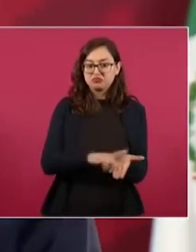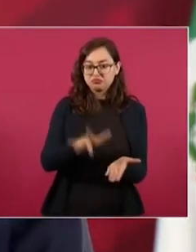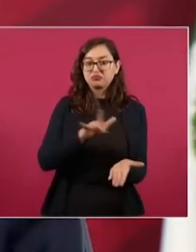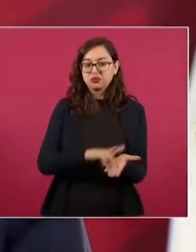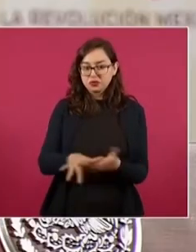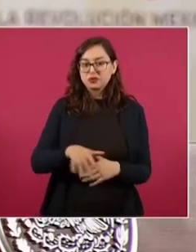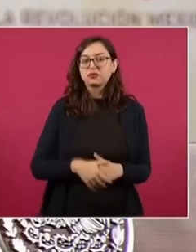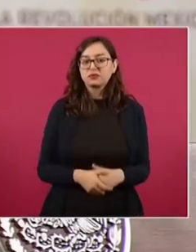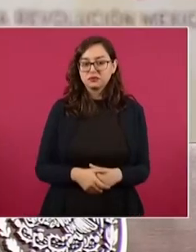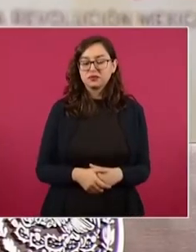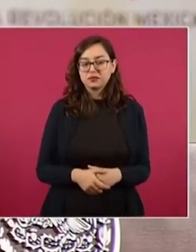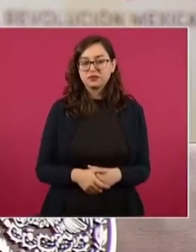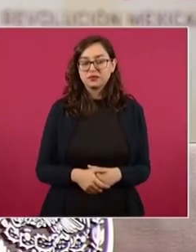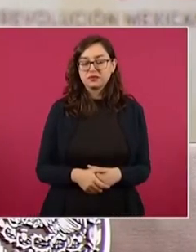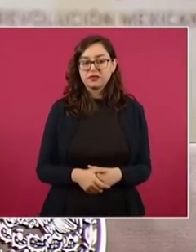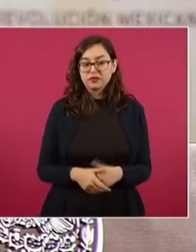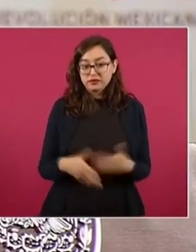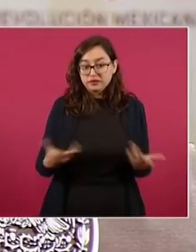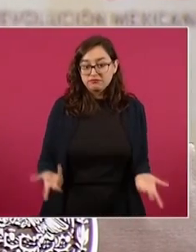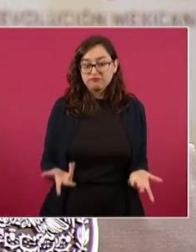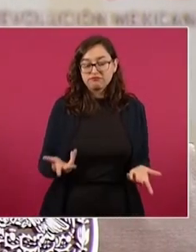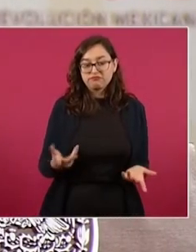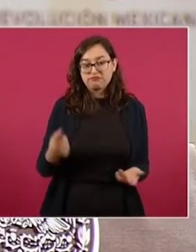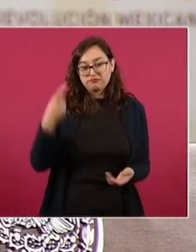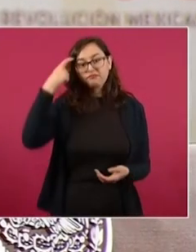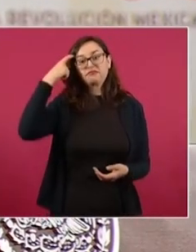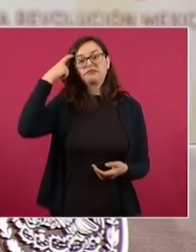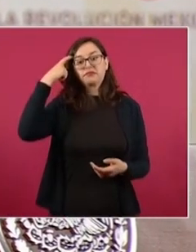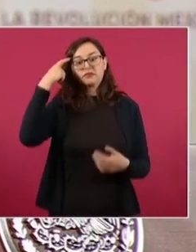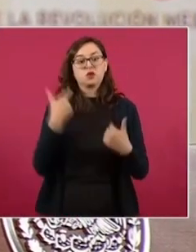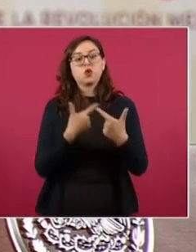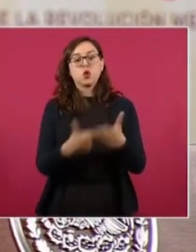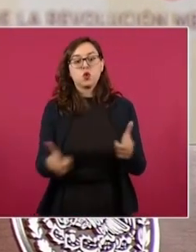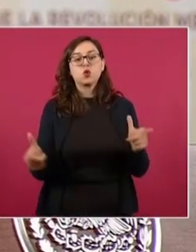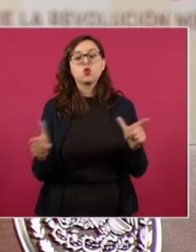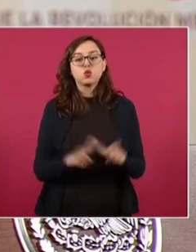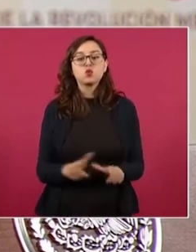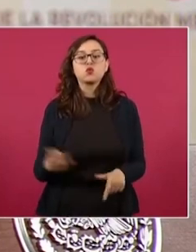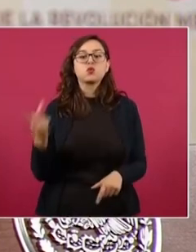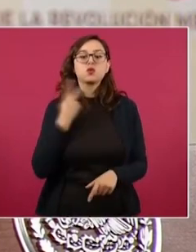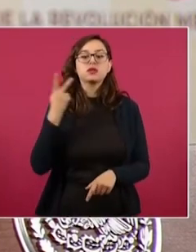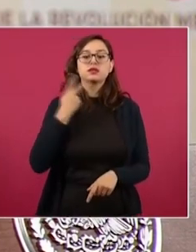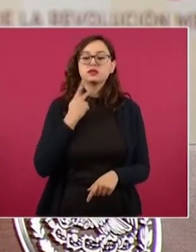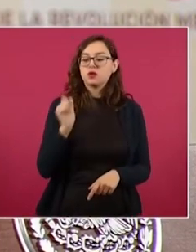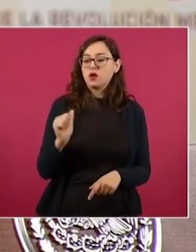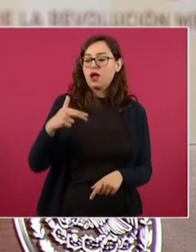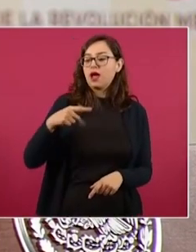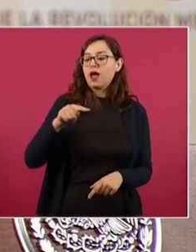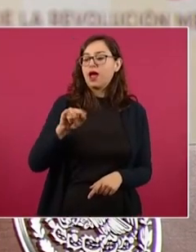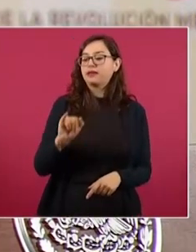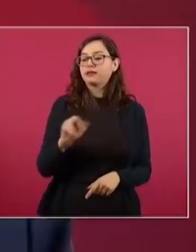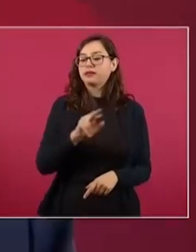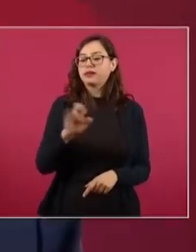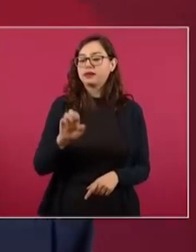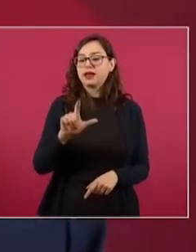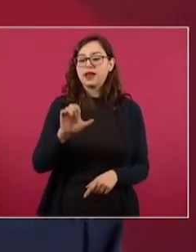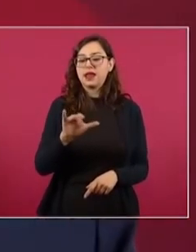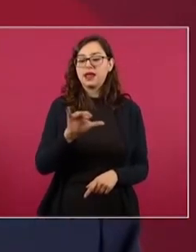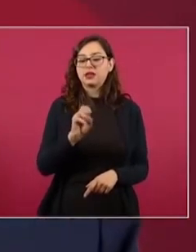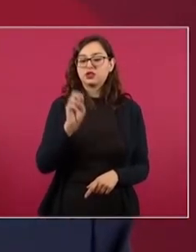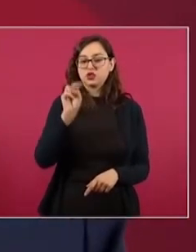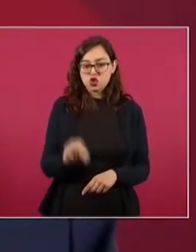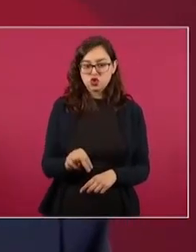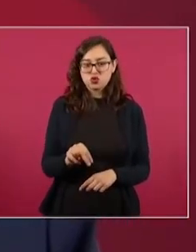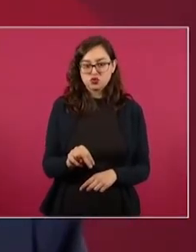a crear el partido antireleccionista. O sea, el que